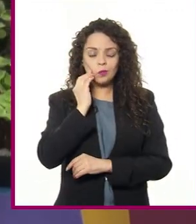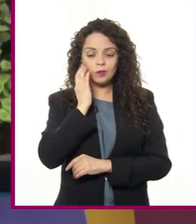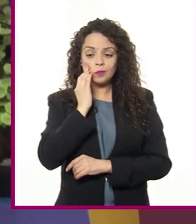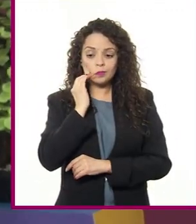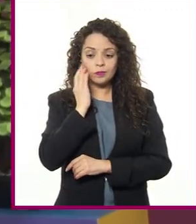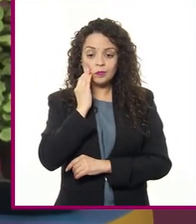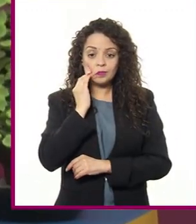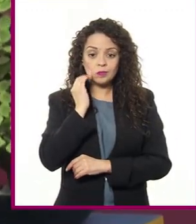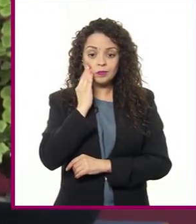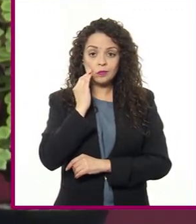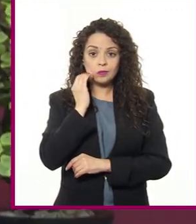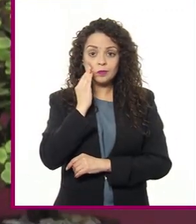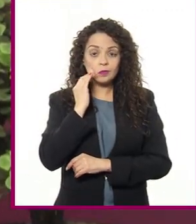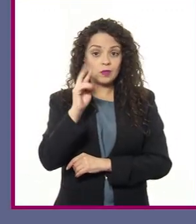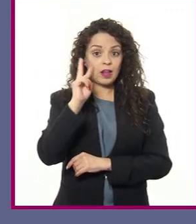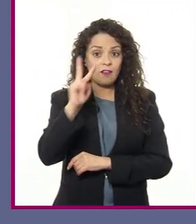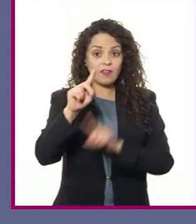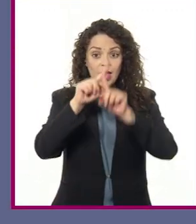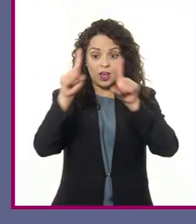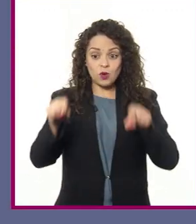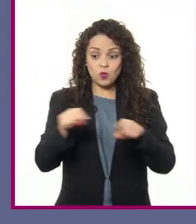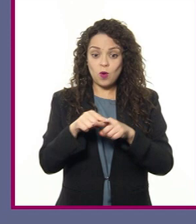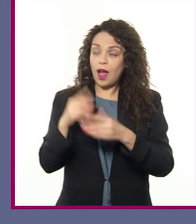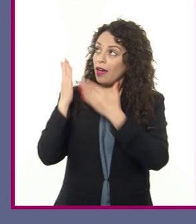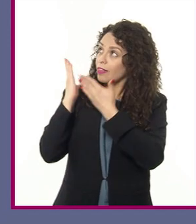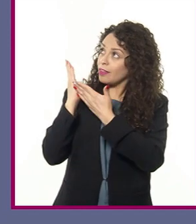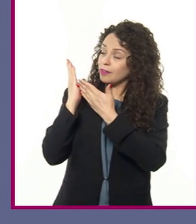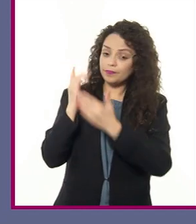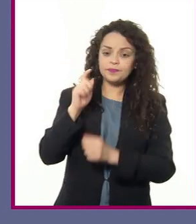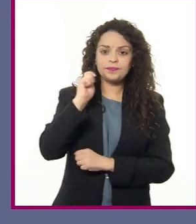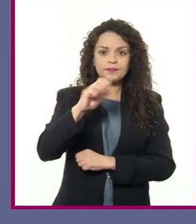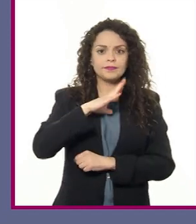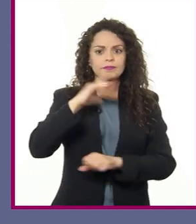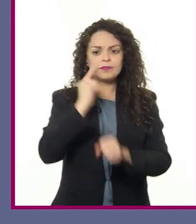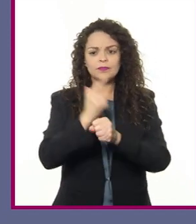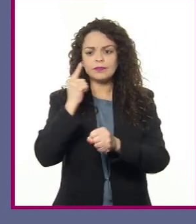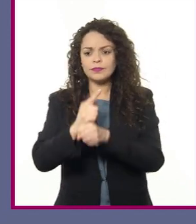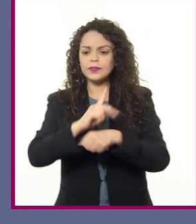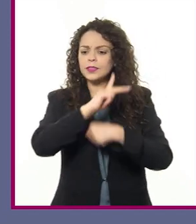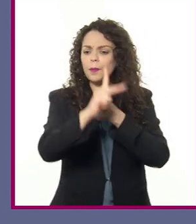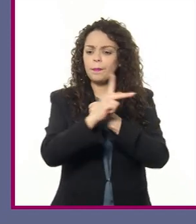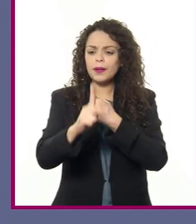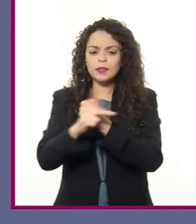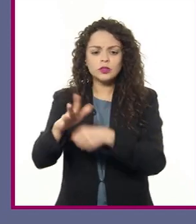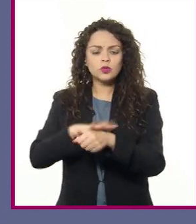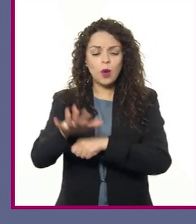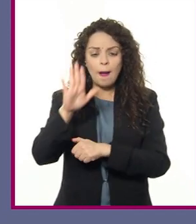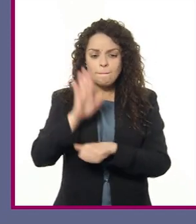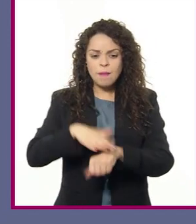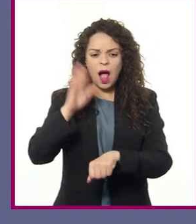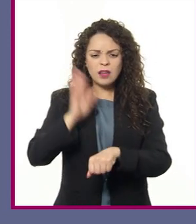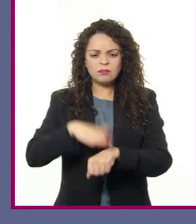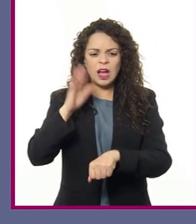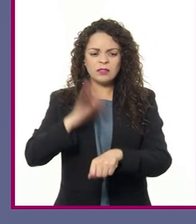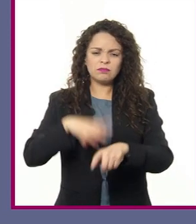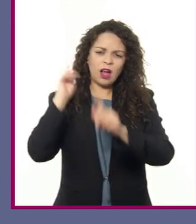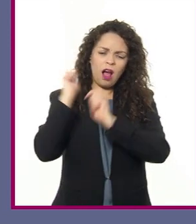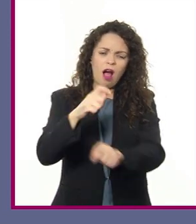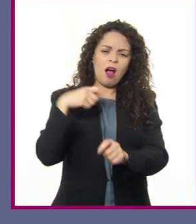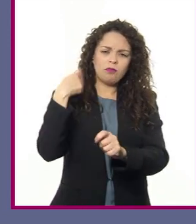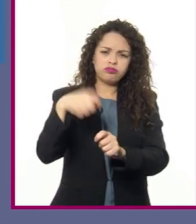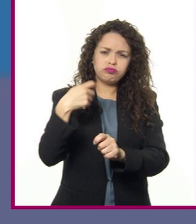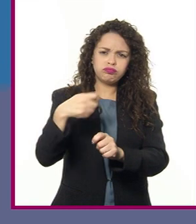En el cuadro que aparece en pantalla, podemos identificar cuáles fueron los países con mayor producción pesquera en el año